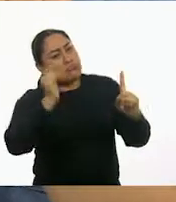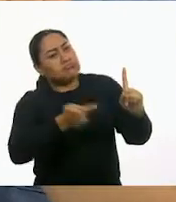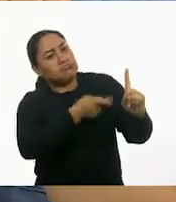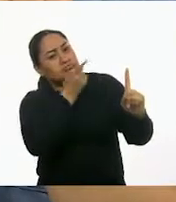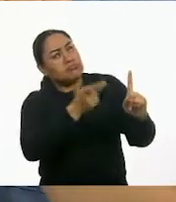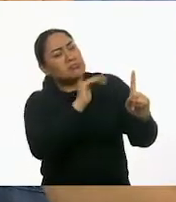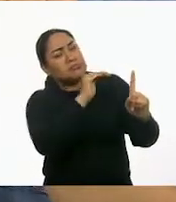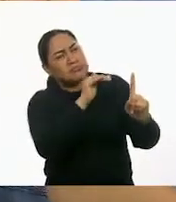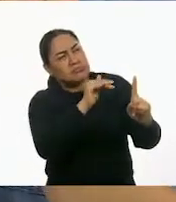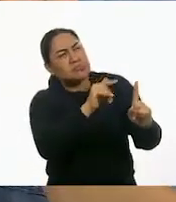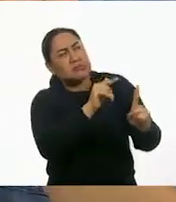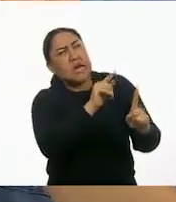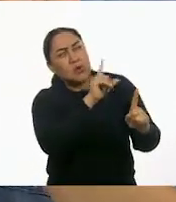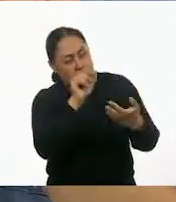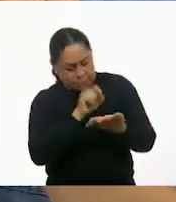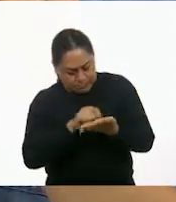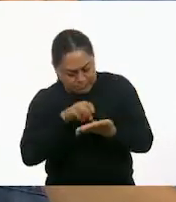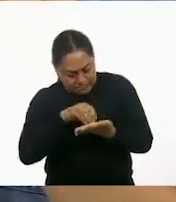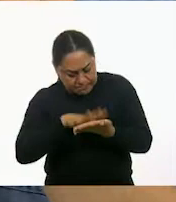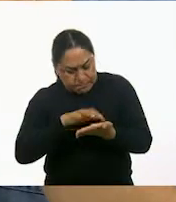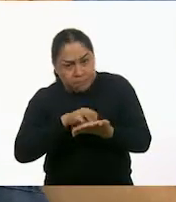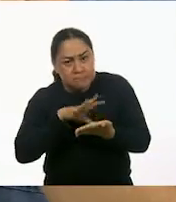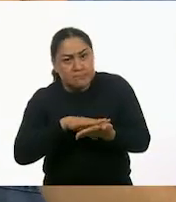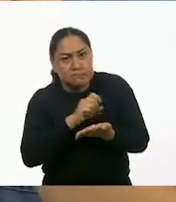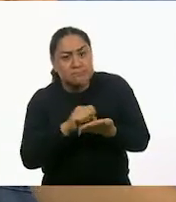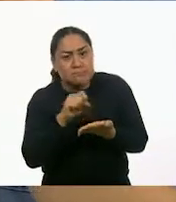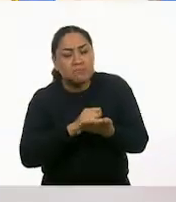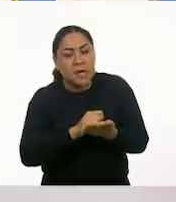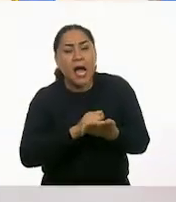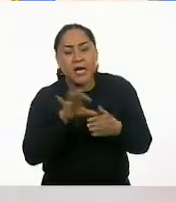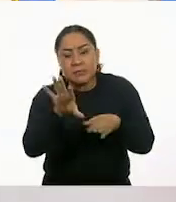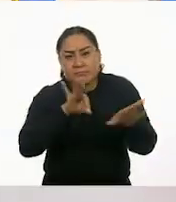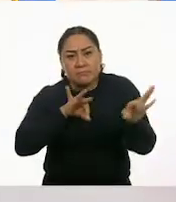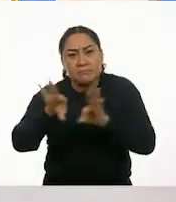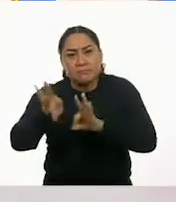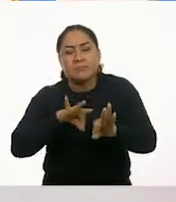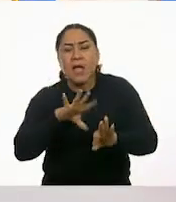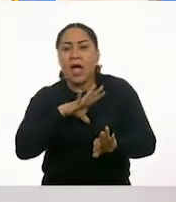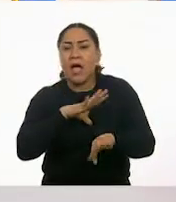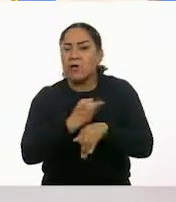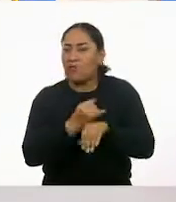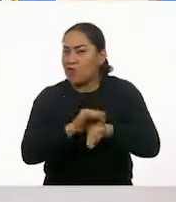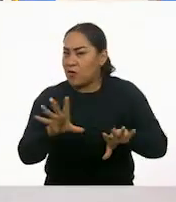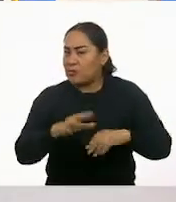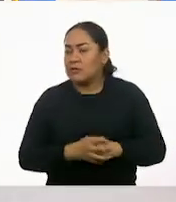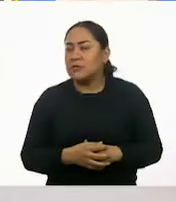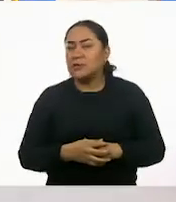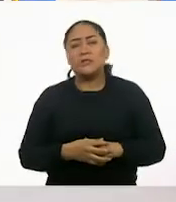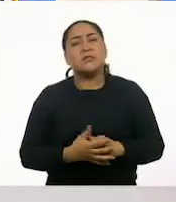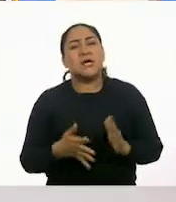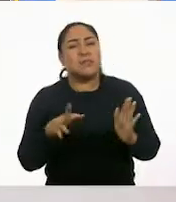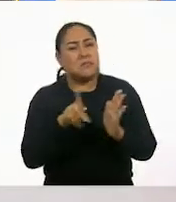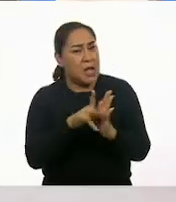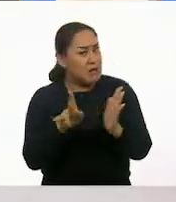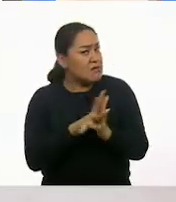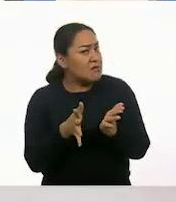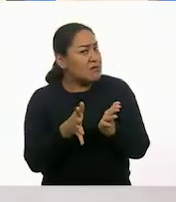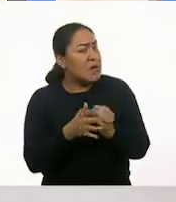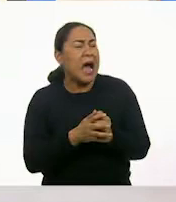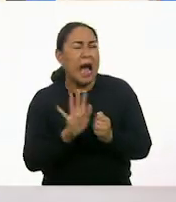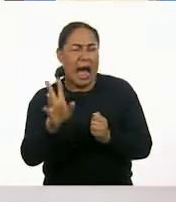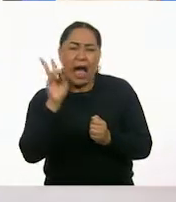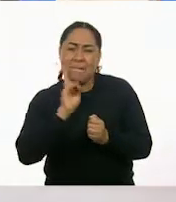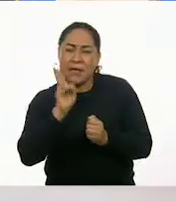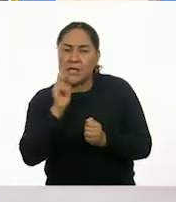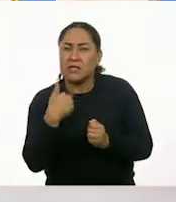Preguntarle a alguien más y escribirlo para recordarlo y recabar esa información. Oye, ¿y un periódico? Voy a buscar si tenemos